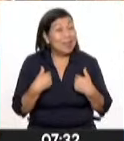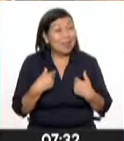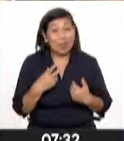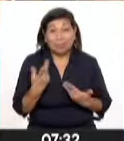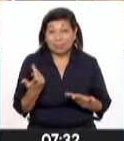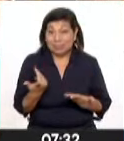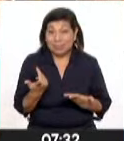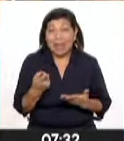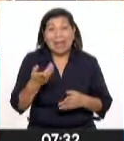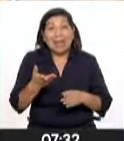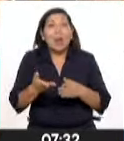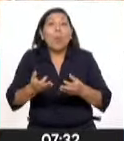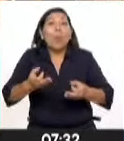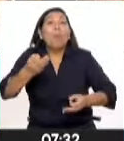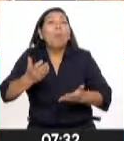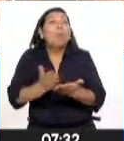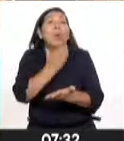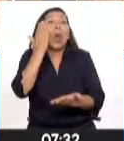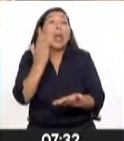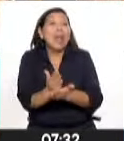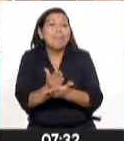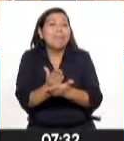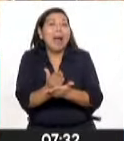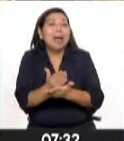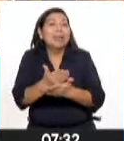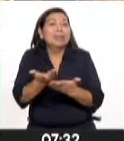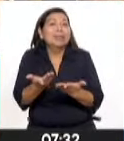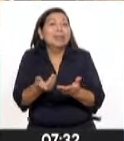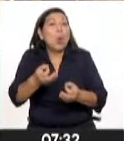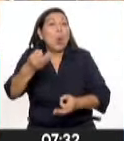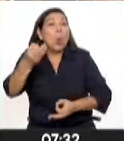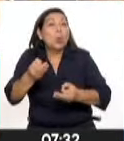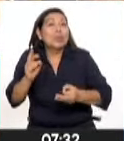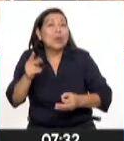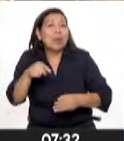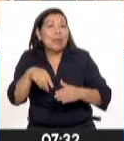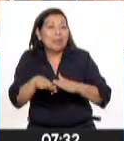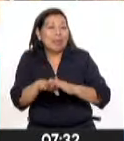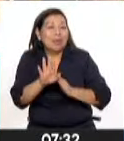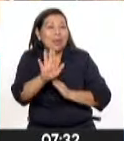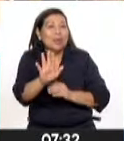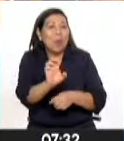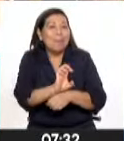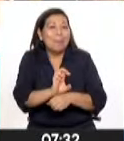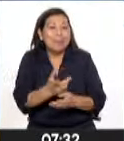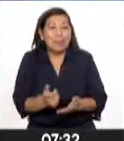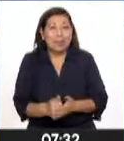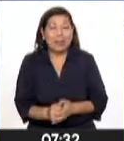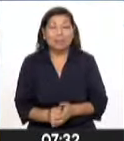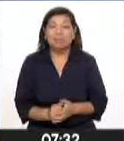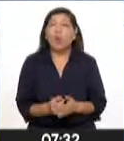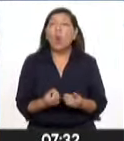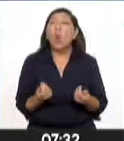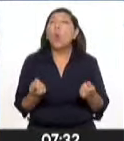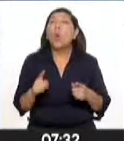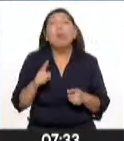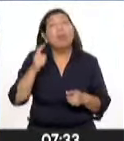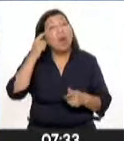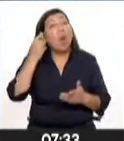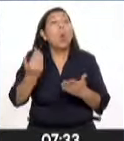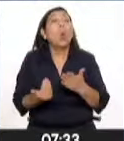solamente acusaciones de corrupción, sino tiene sentencias de corrupción dentro de Ecuador. Ahora, ¿en cuánto tiempo se harían estas elecciones